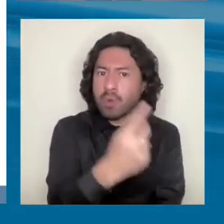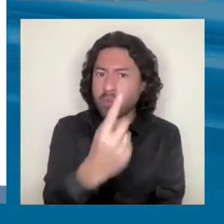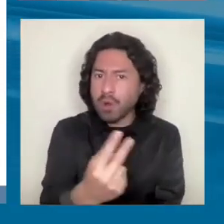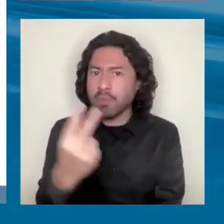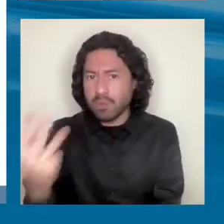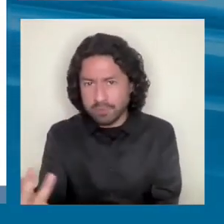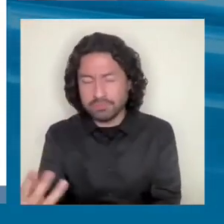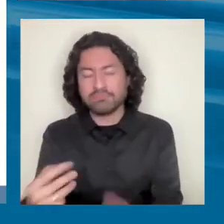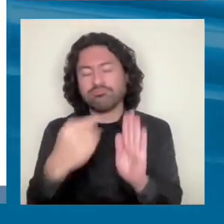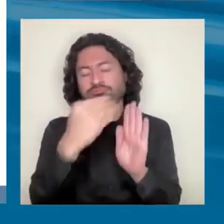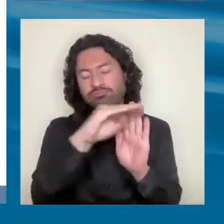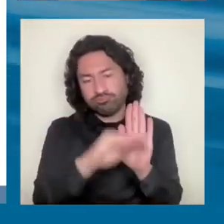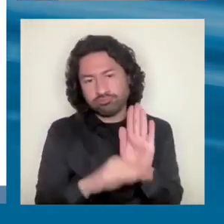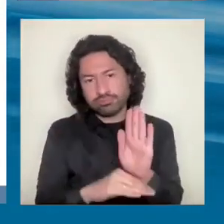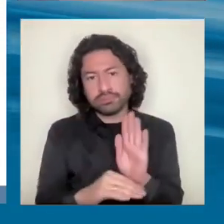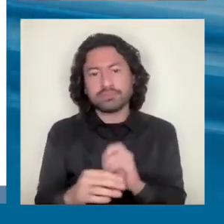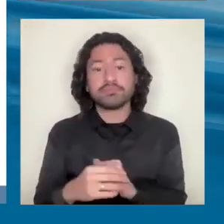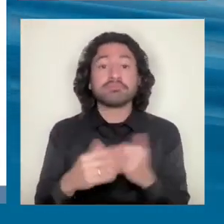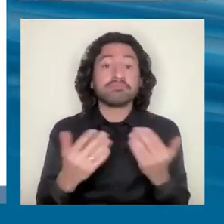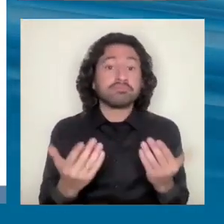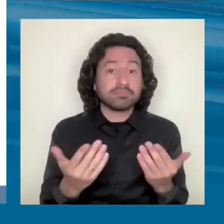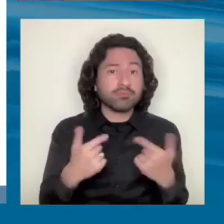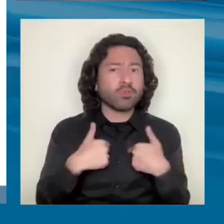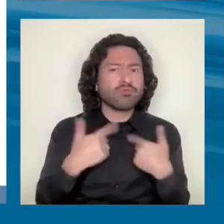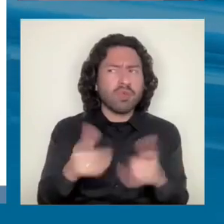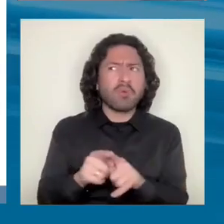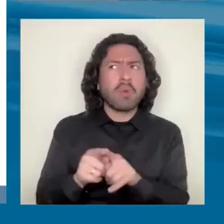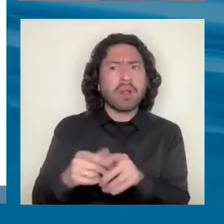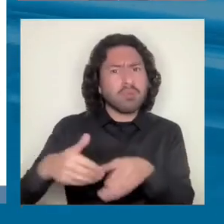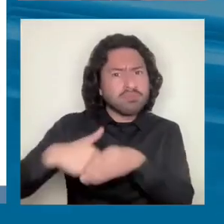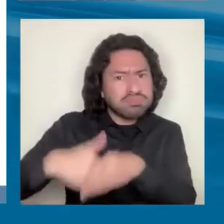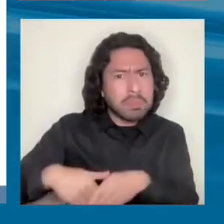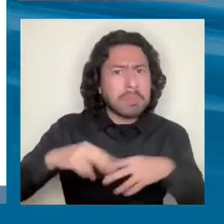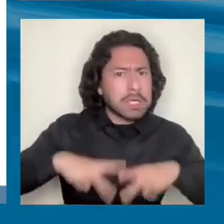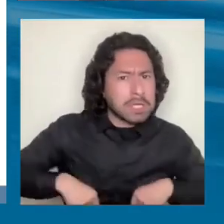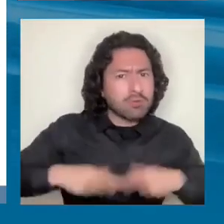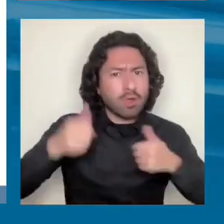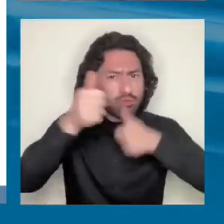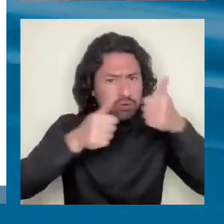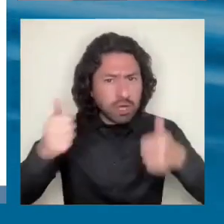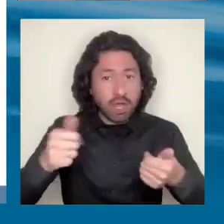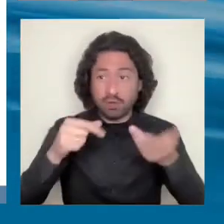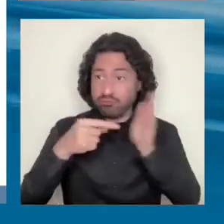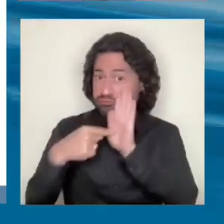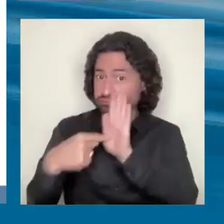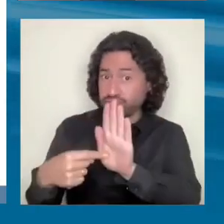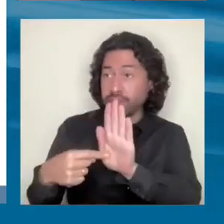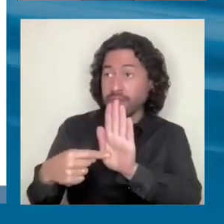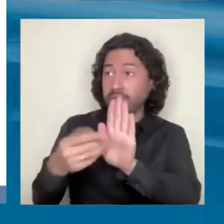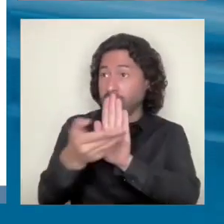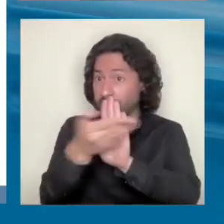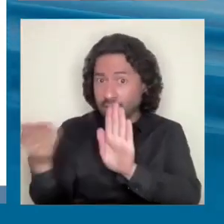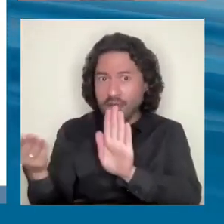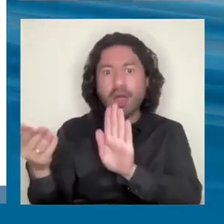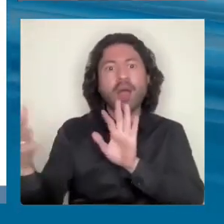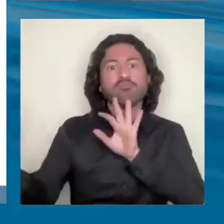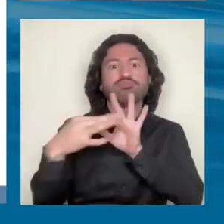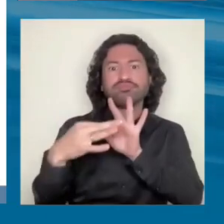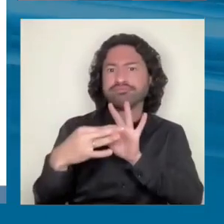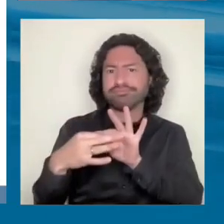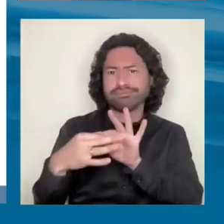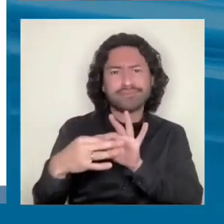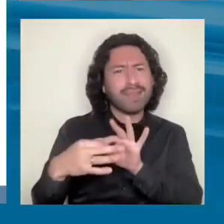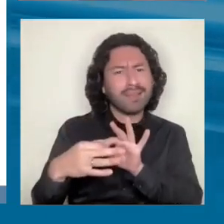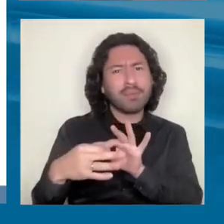bueno, yo he recibido a muchos ministros y autoridades y cuando presentamos este gráfico inmediatamente se relacionan porque los países están